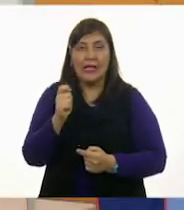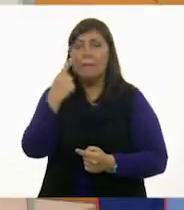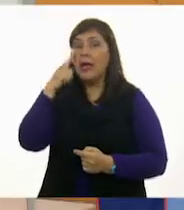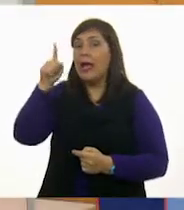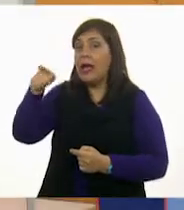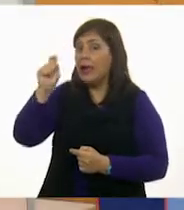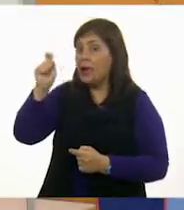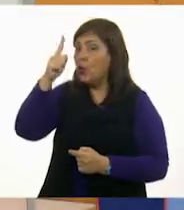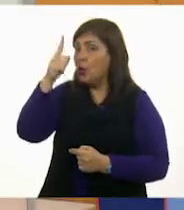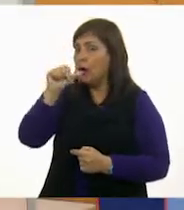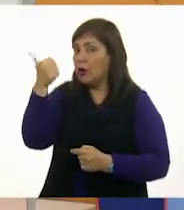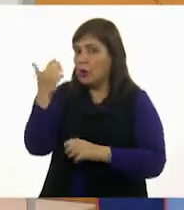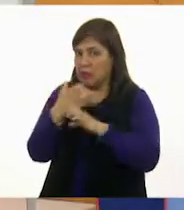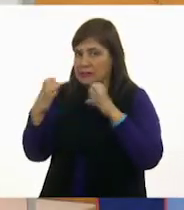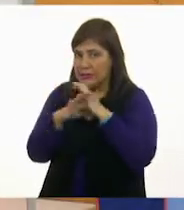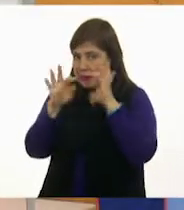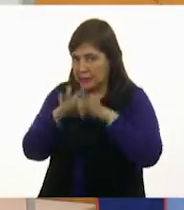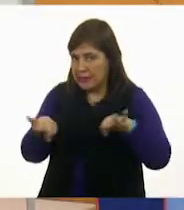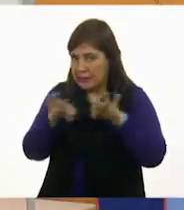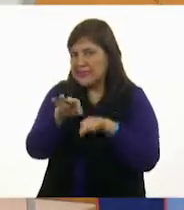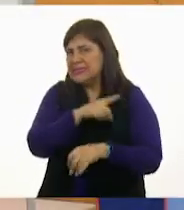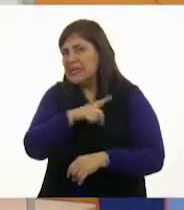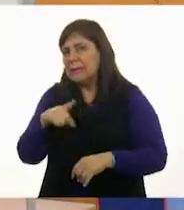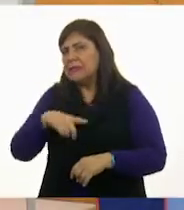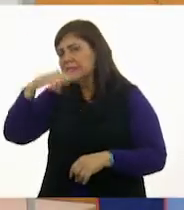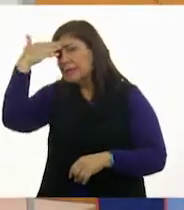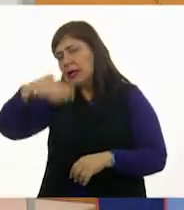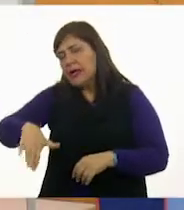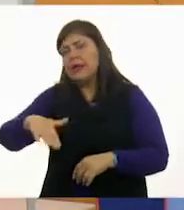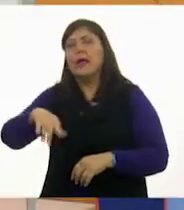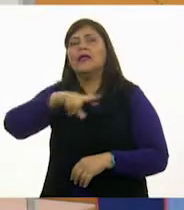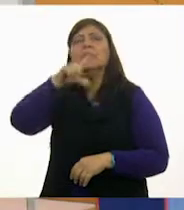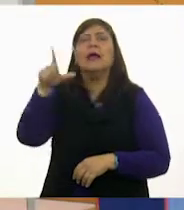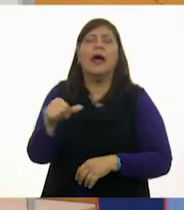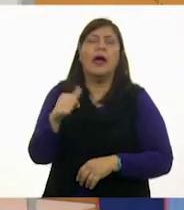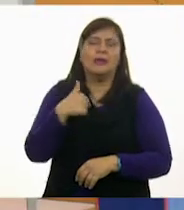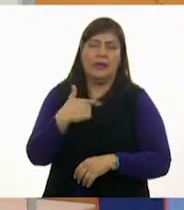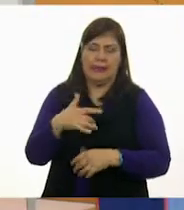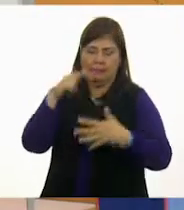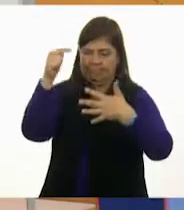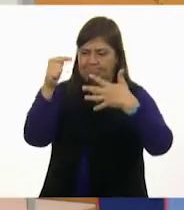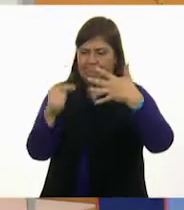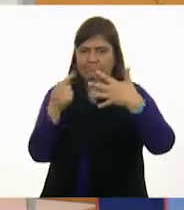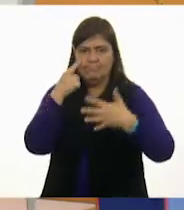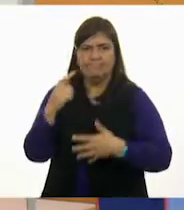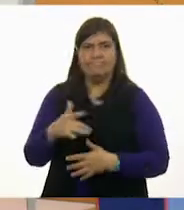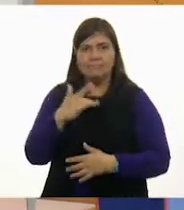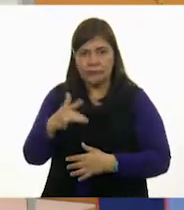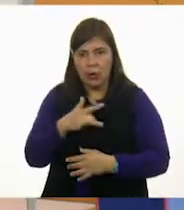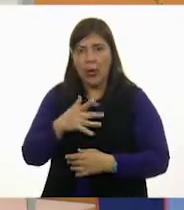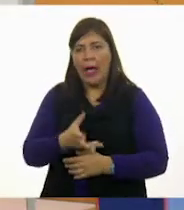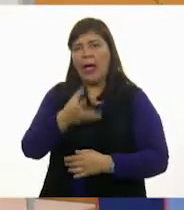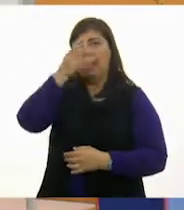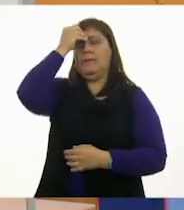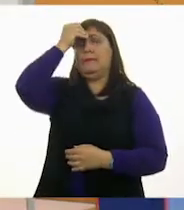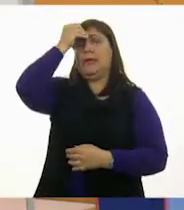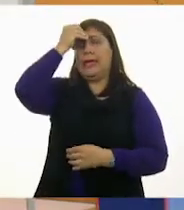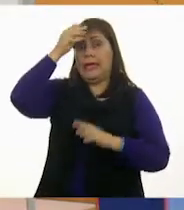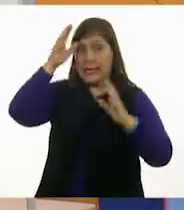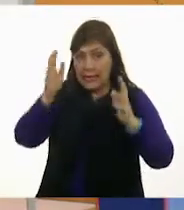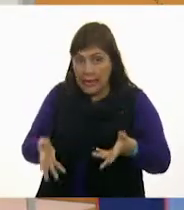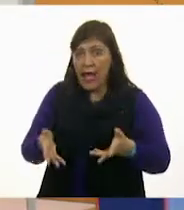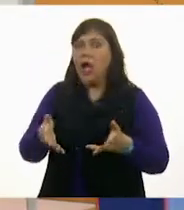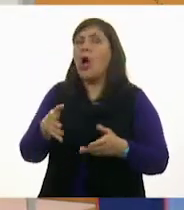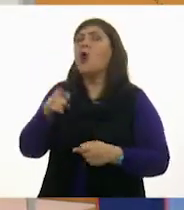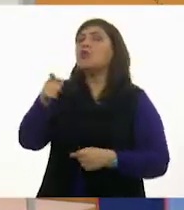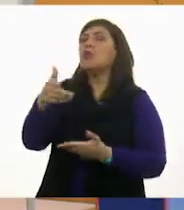importante. Sí. Necesitamos definir qué es, después de haber sentido todo eso y aprendido todo esto... Sí. ...qué es lo que tú